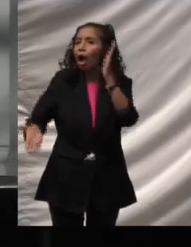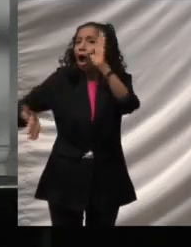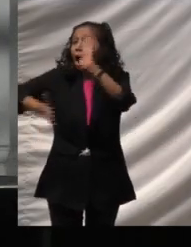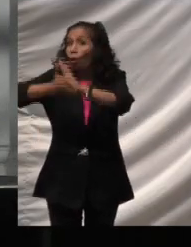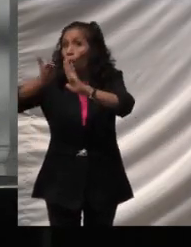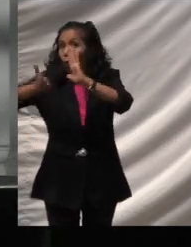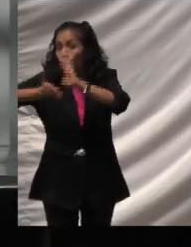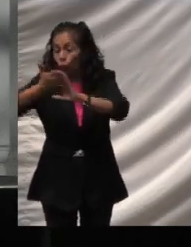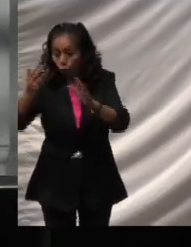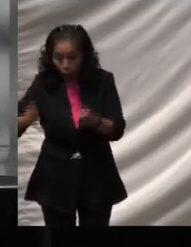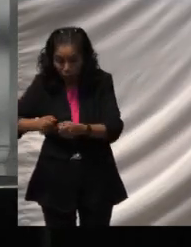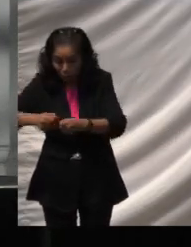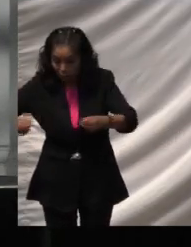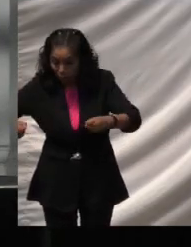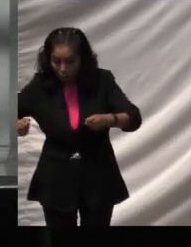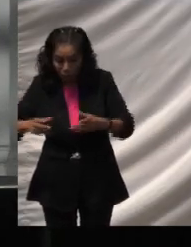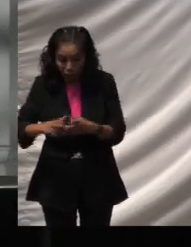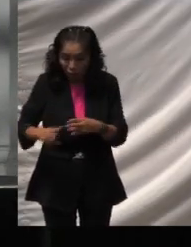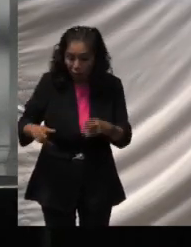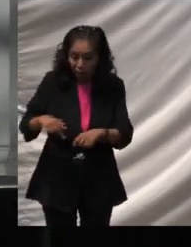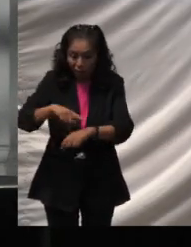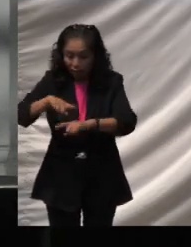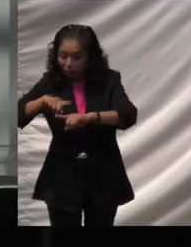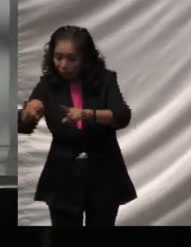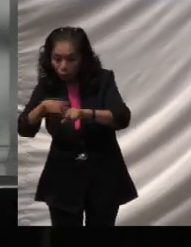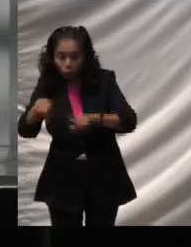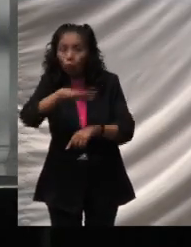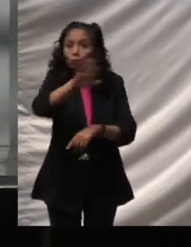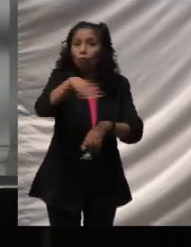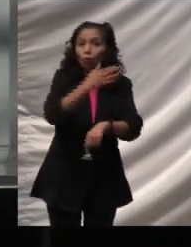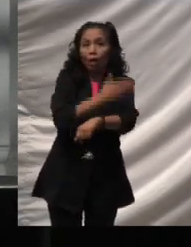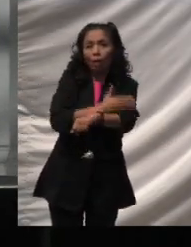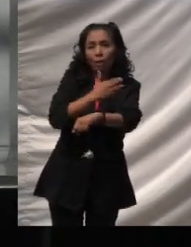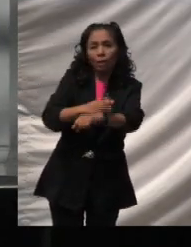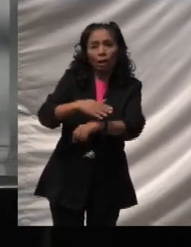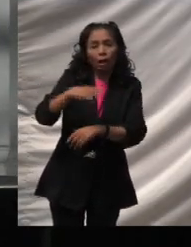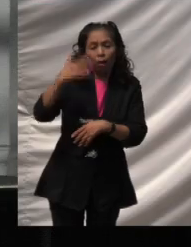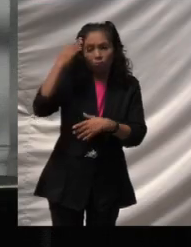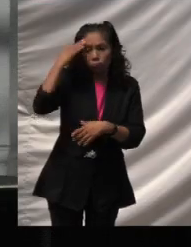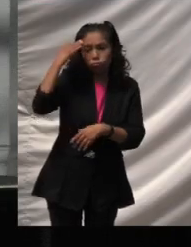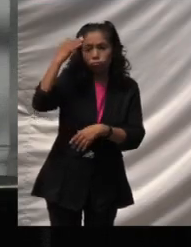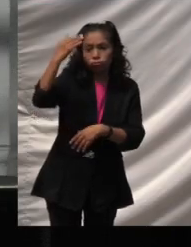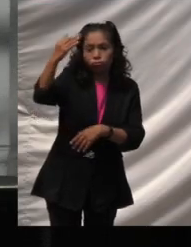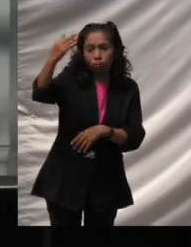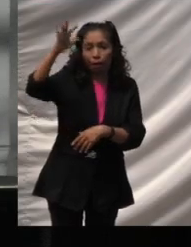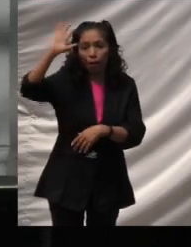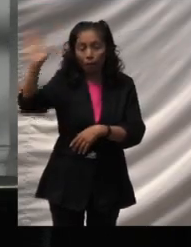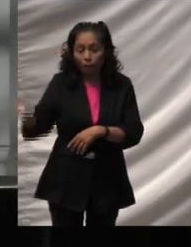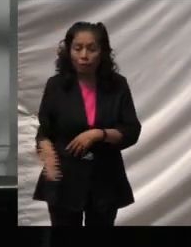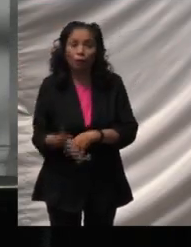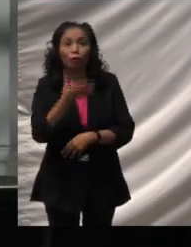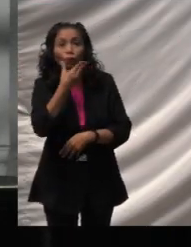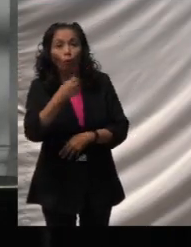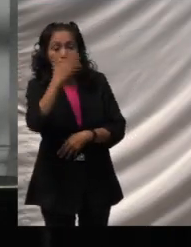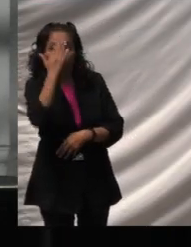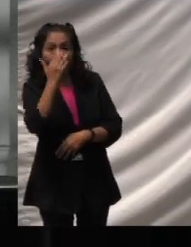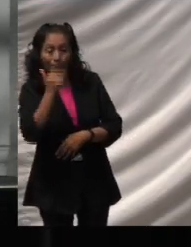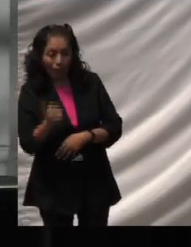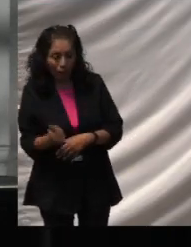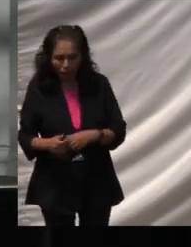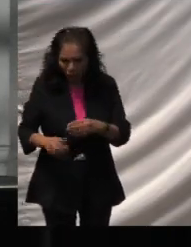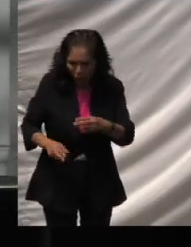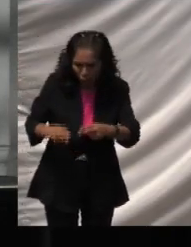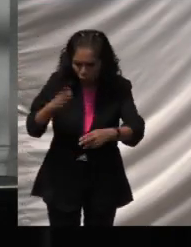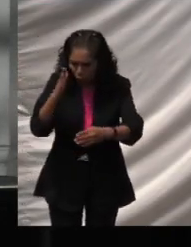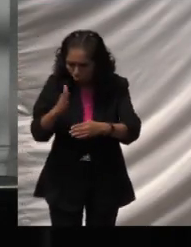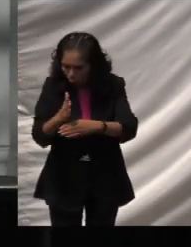herramientas para irse a buscar madera. Después de un largo rato, el maya terminó de cortar